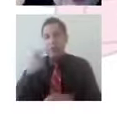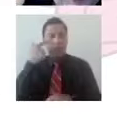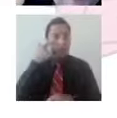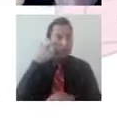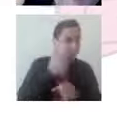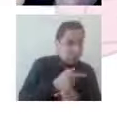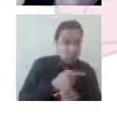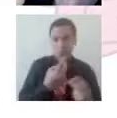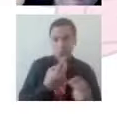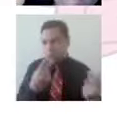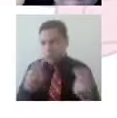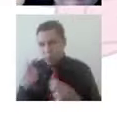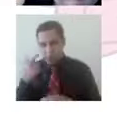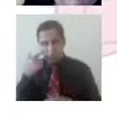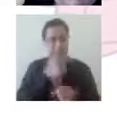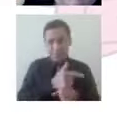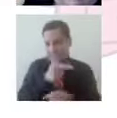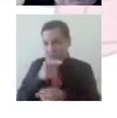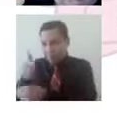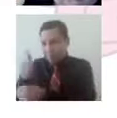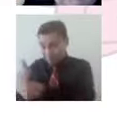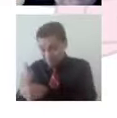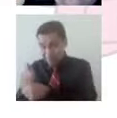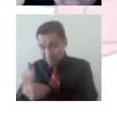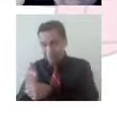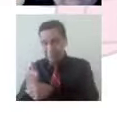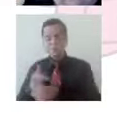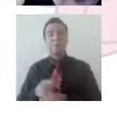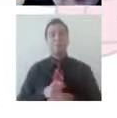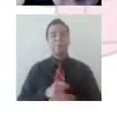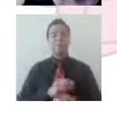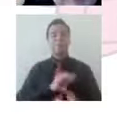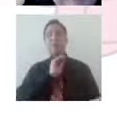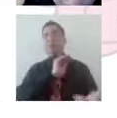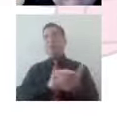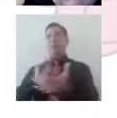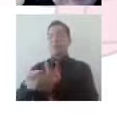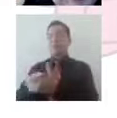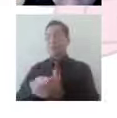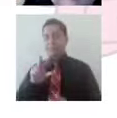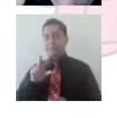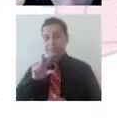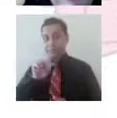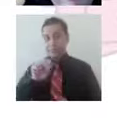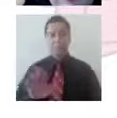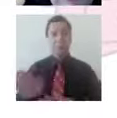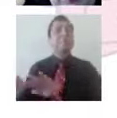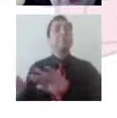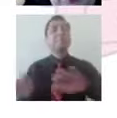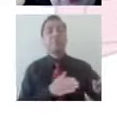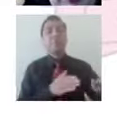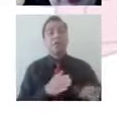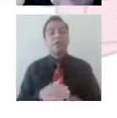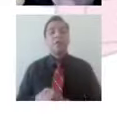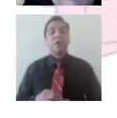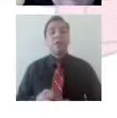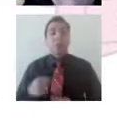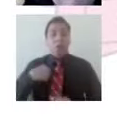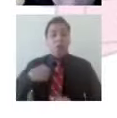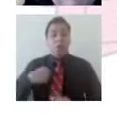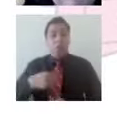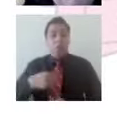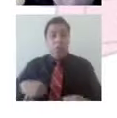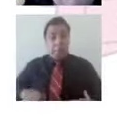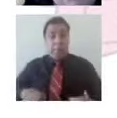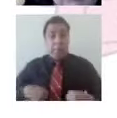Posteriormente vamos a hablar acerca de la posibilidad de encontrar un sentido a la vida. Es decir, ¿qué vida quiero? ¿Qué es lo que